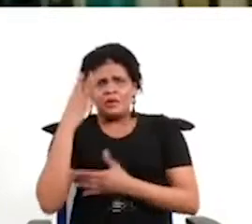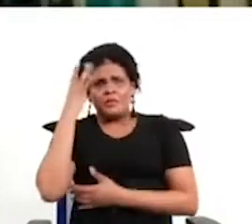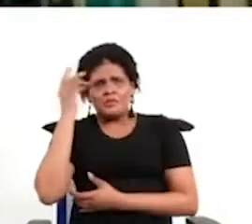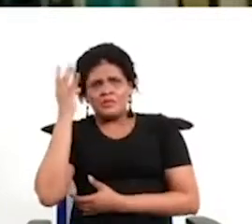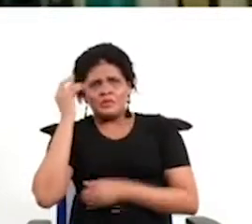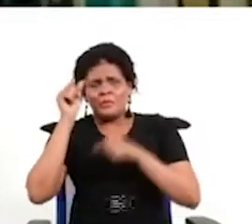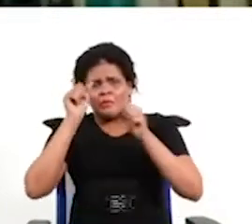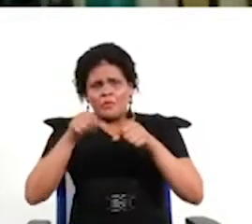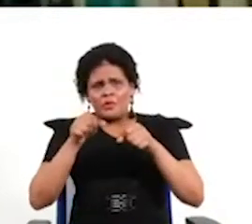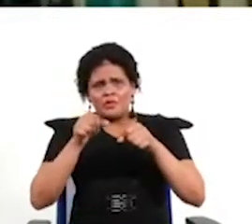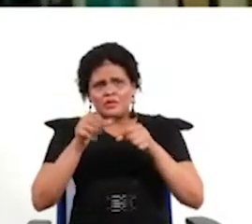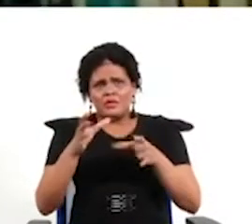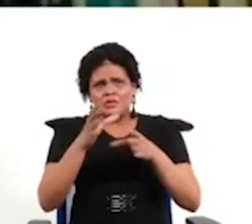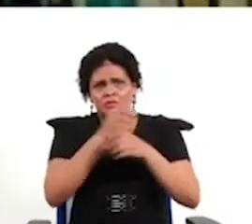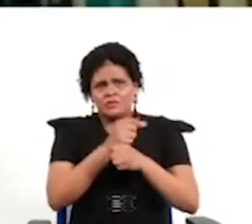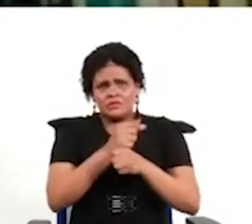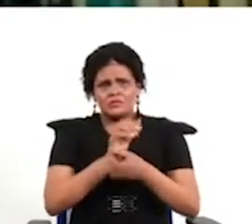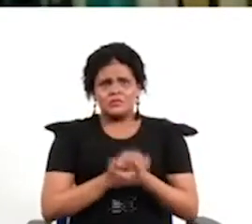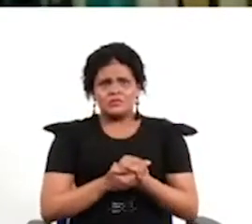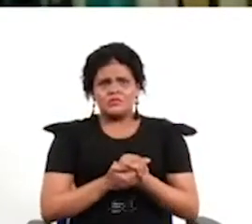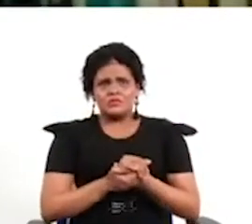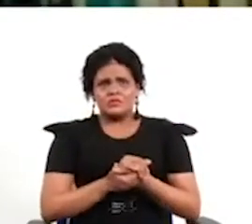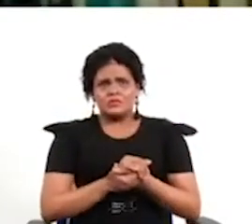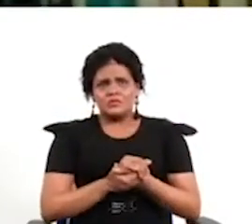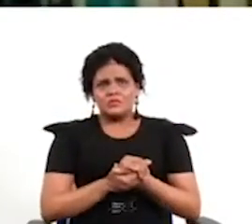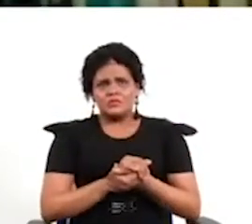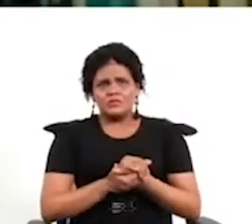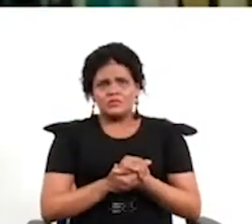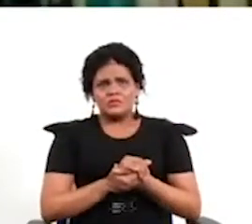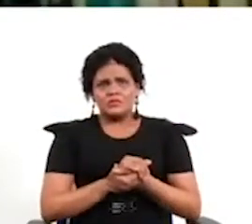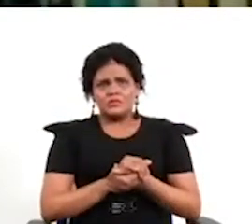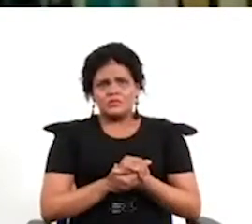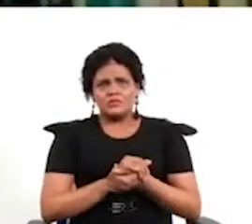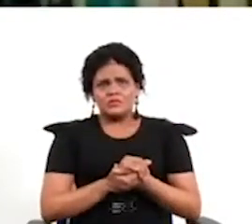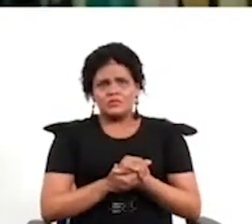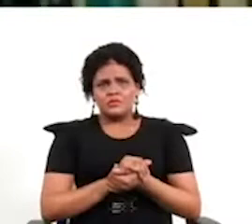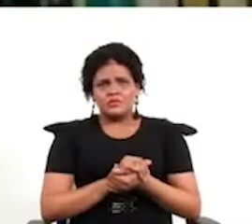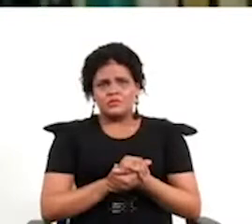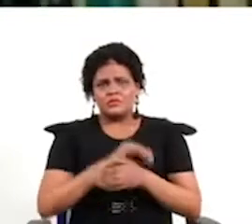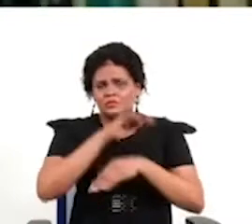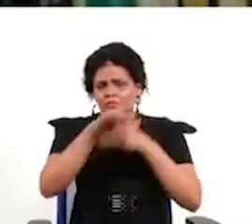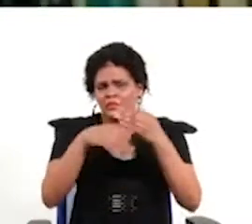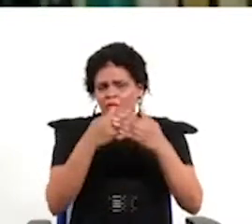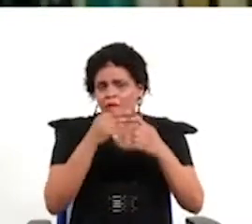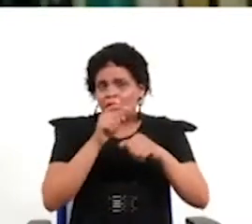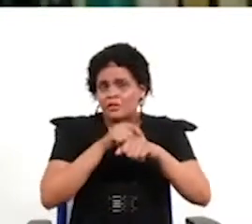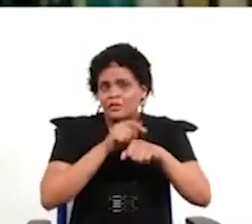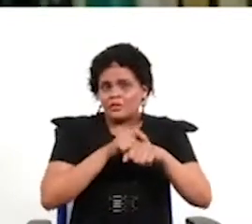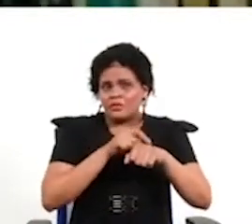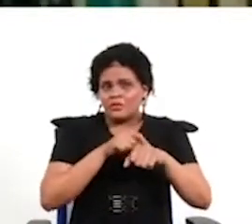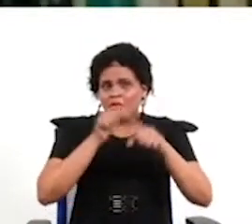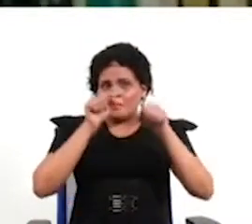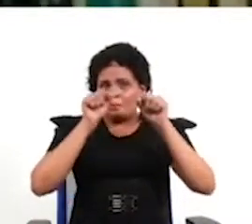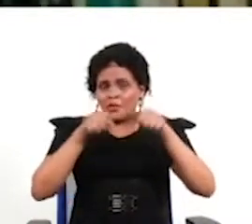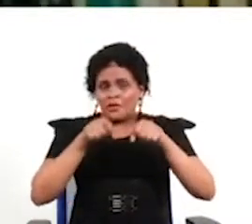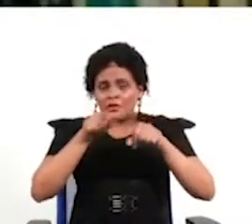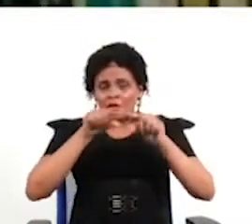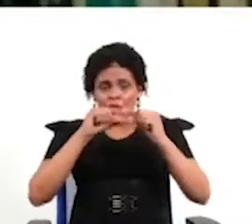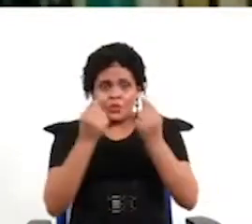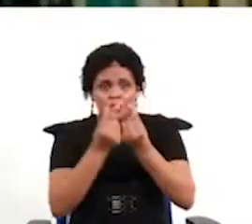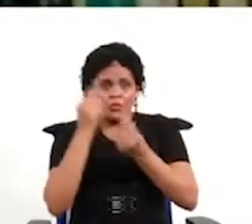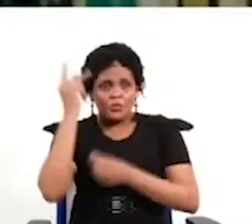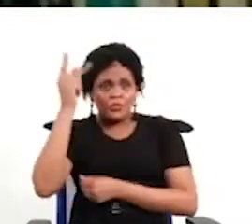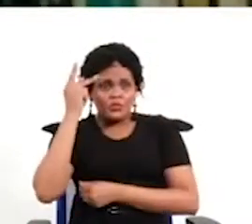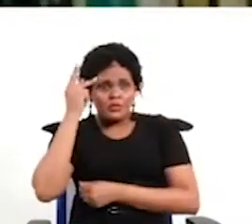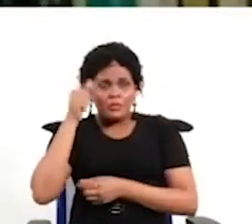podemos aprender mucho, muchísimo. Entonces se hace un sorteo, se educa a esos grupos, se ponen los partidos políticos a